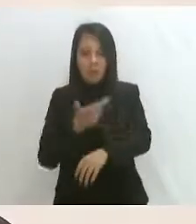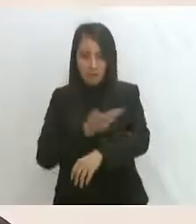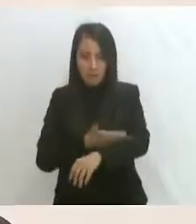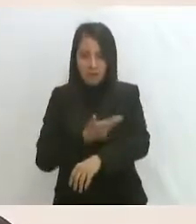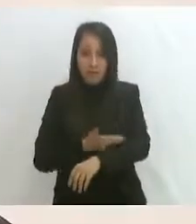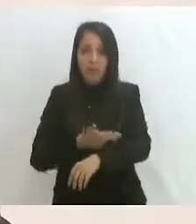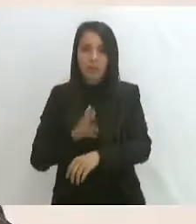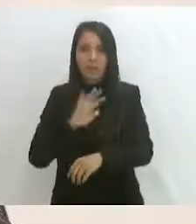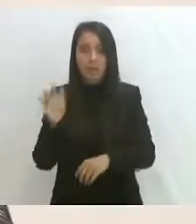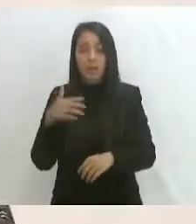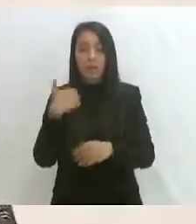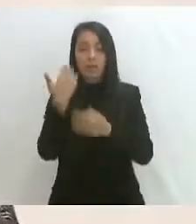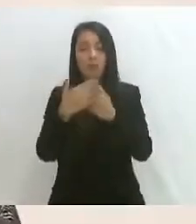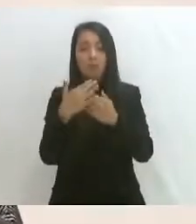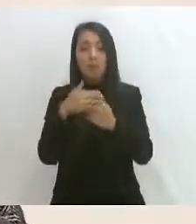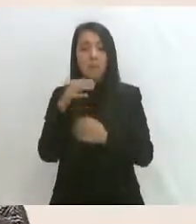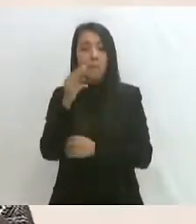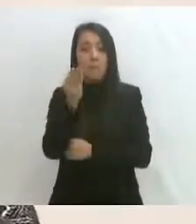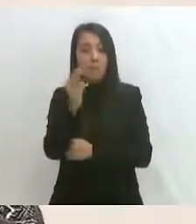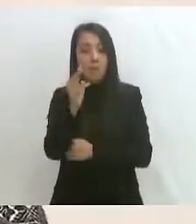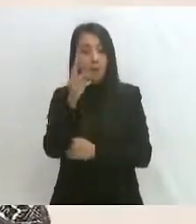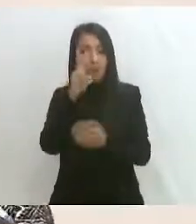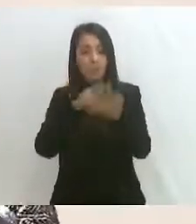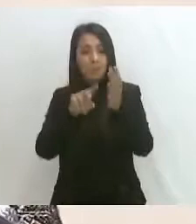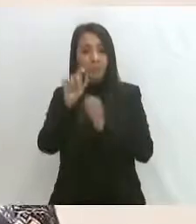mayo del 2021.